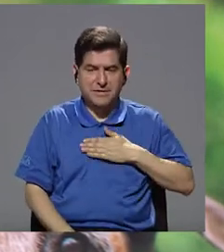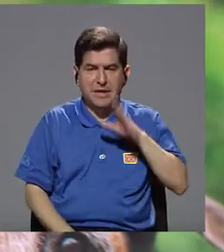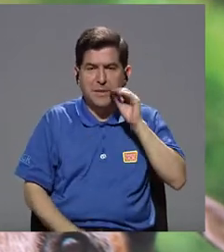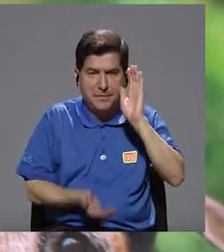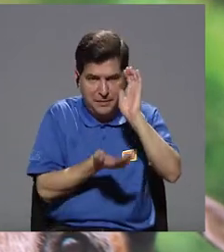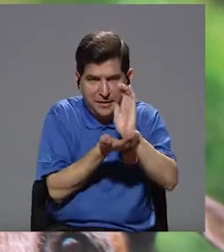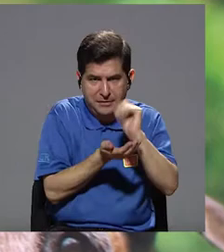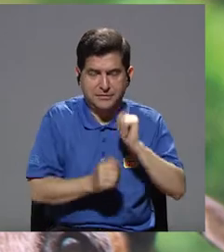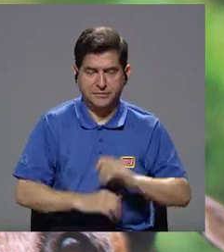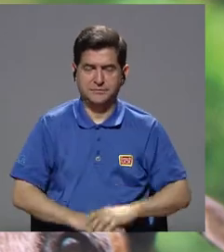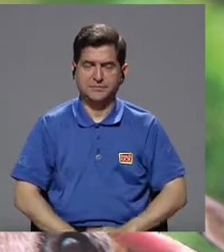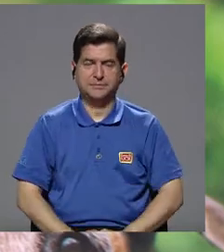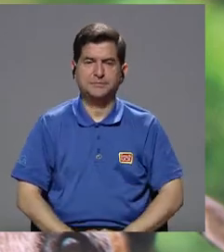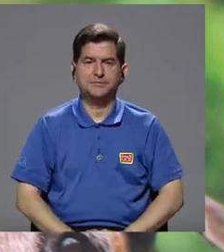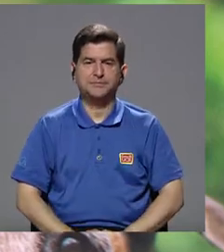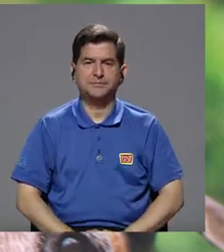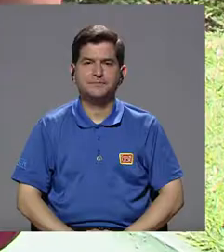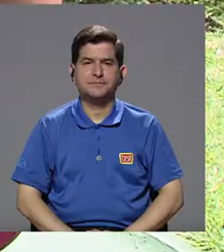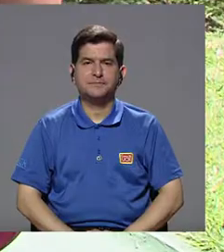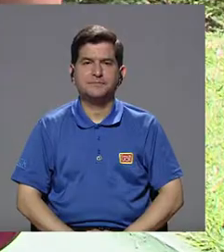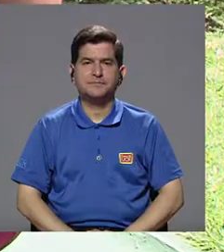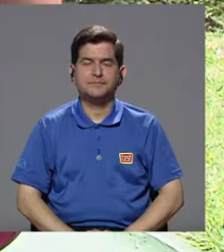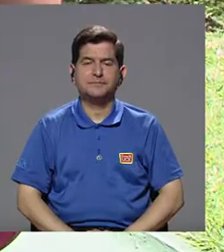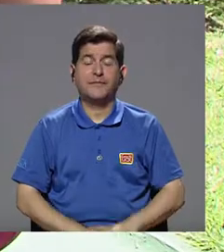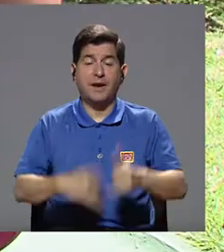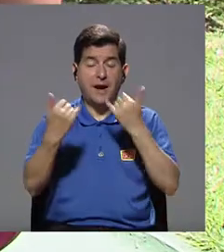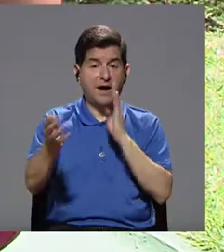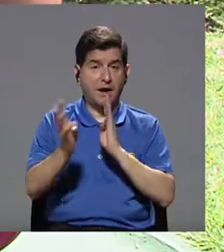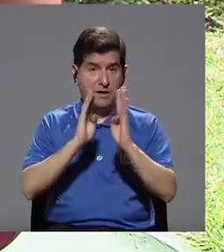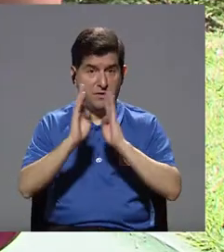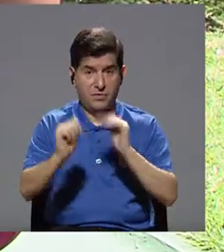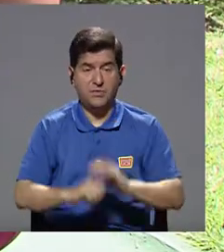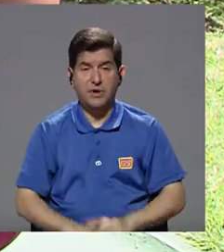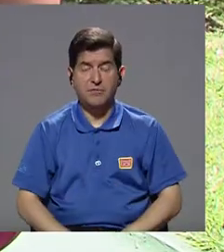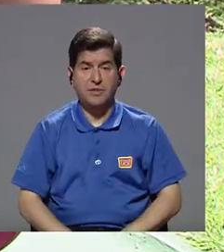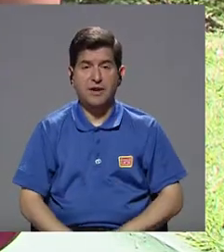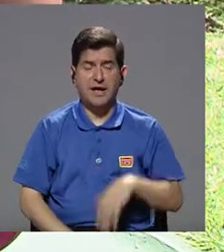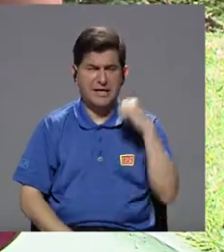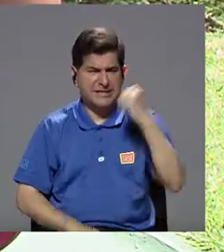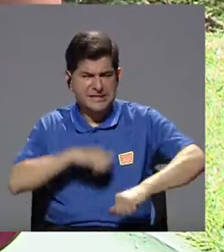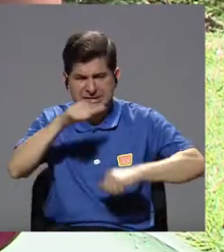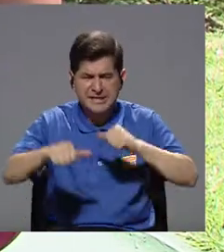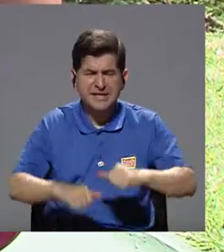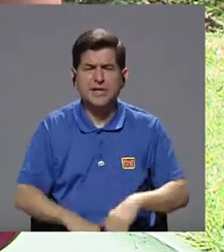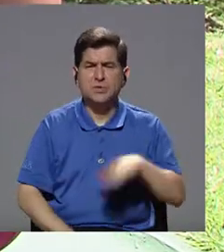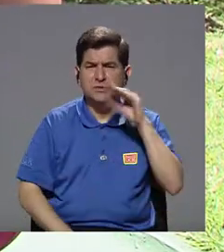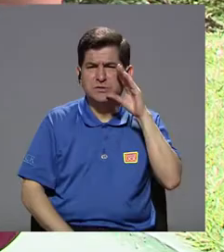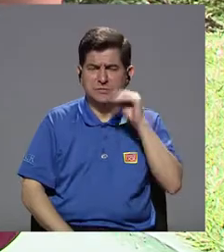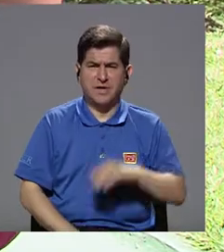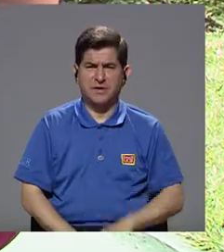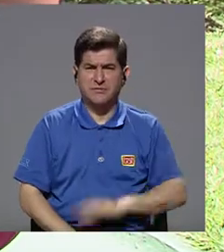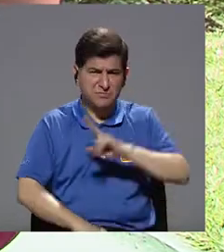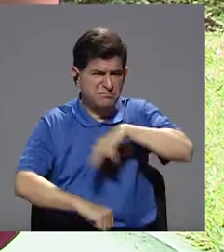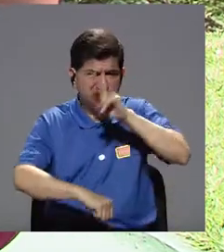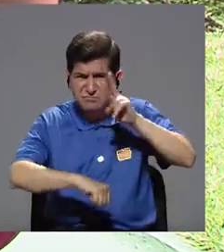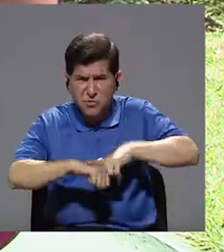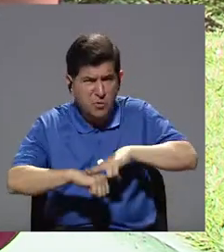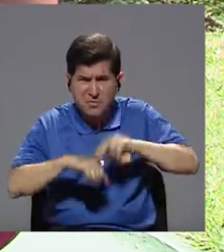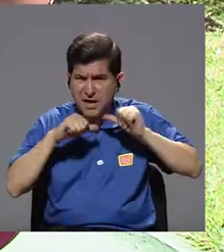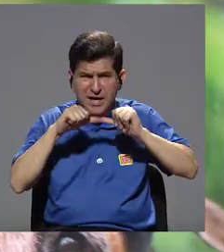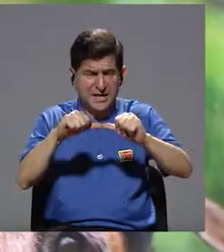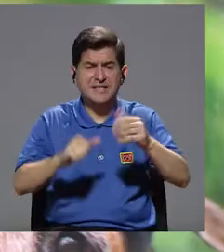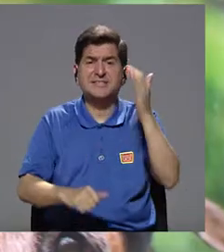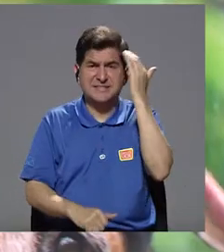cachorro. Ah, ok, ok. Conversemos ahora acerca de las peleas de perros. Ok. ¿Qué tan comunes